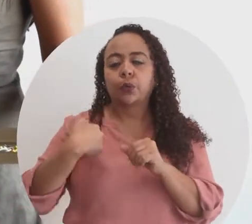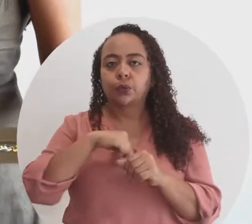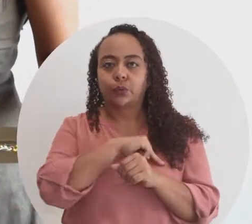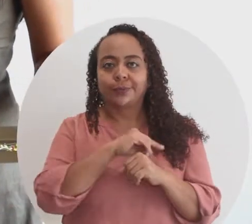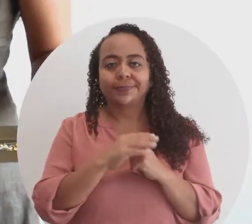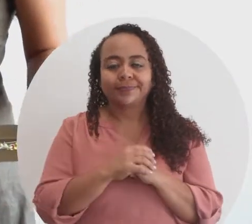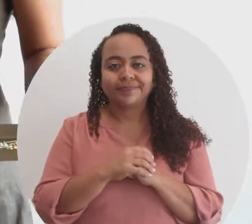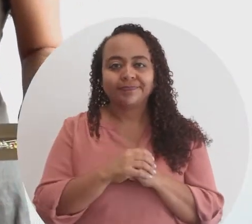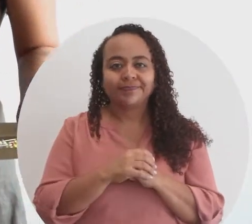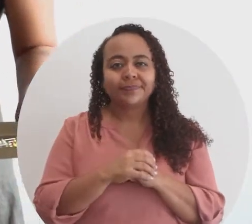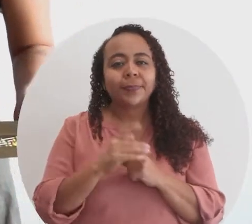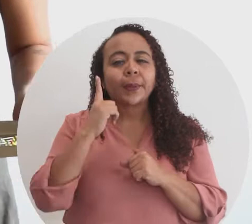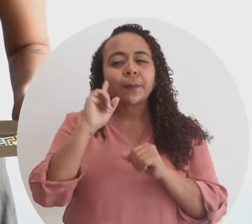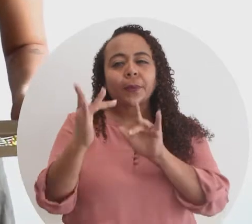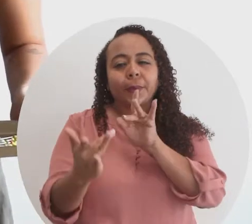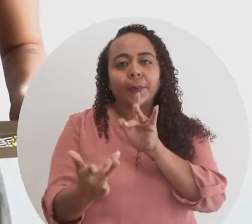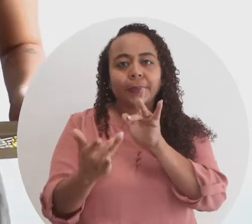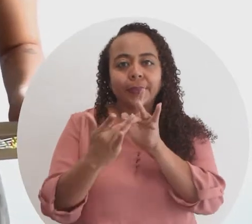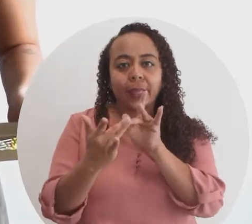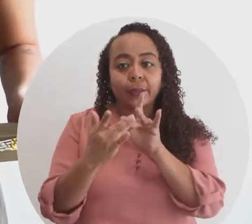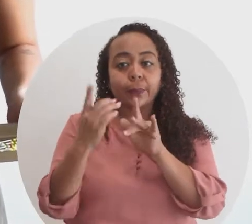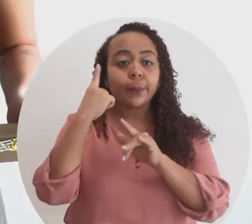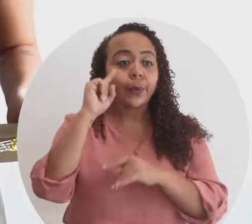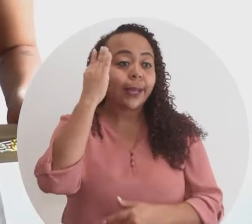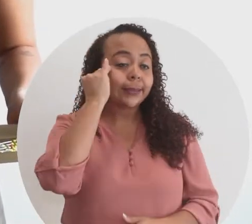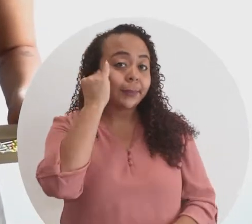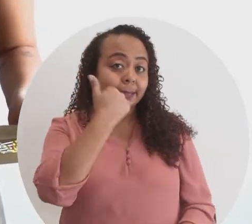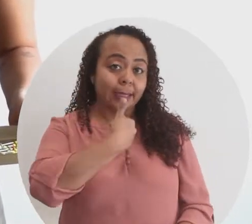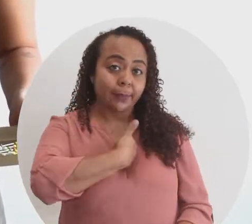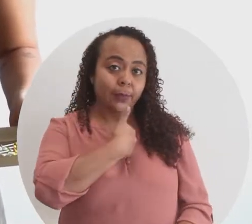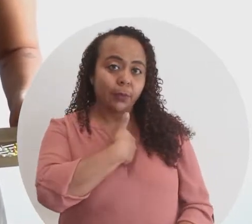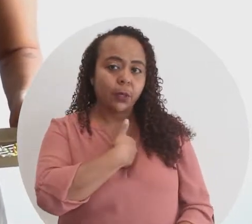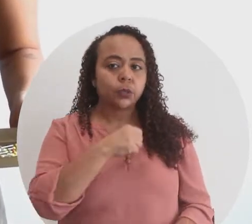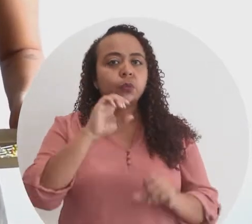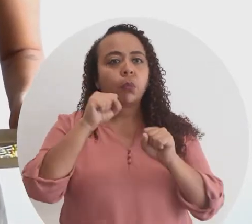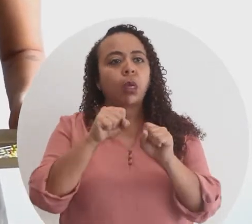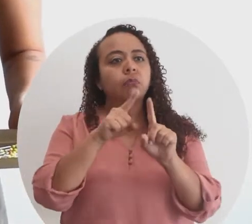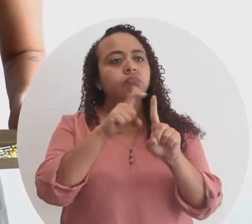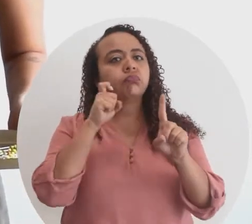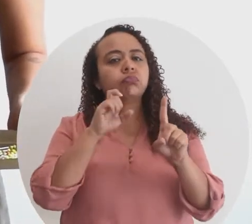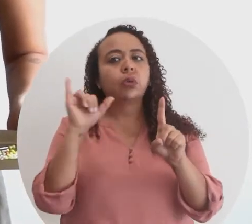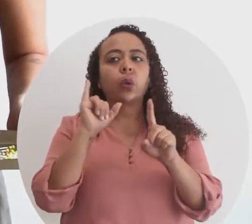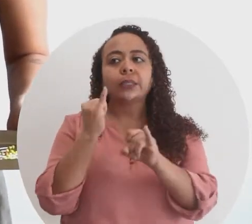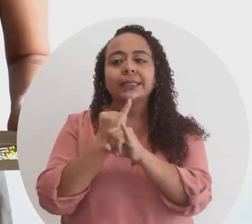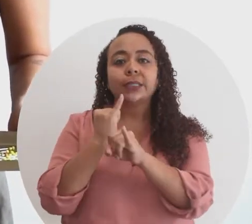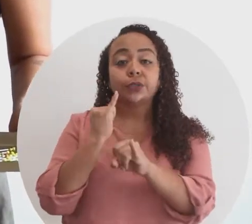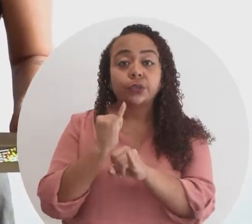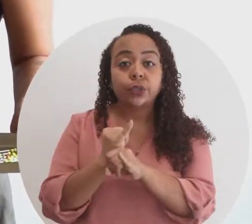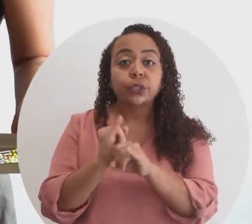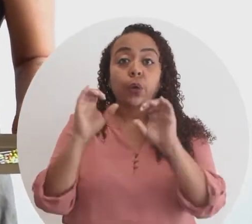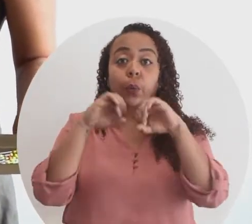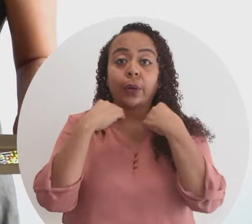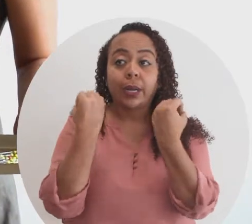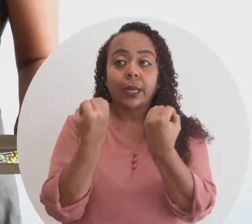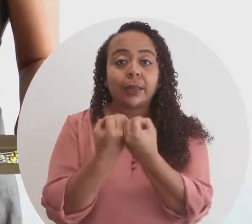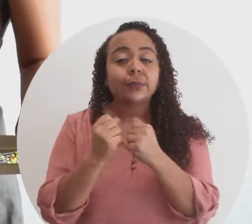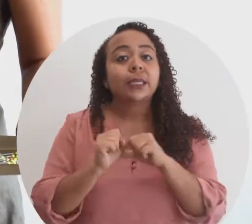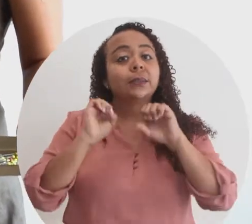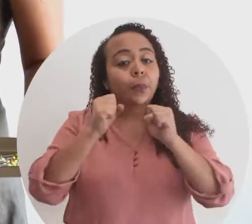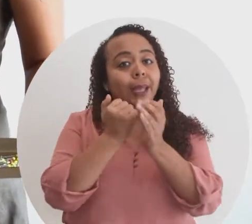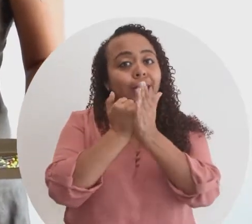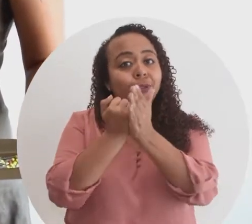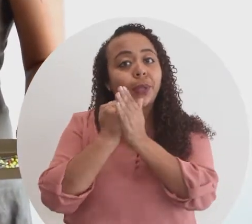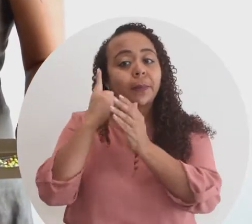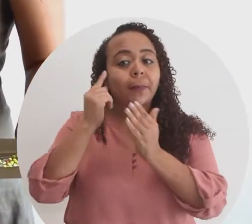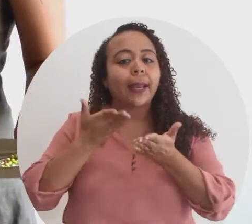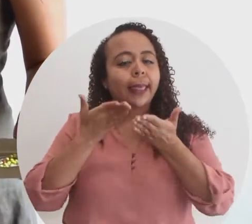nosotras, quienes por medio de contactos o por experiencia propia nos pueden referir con instituciones u organismos que